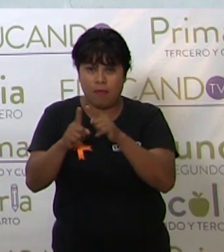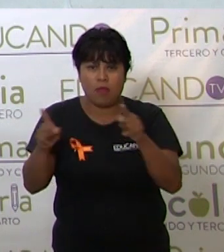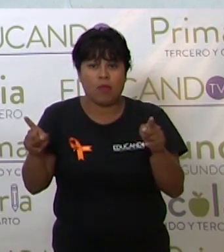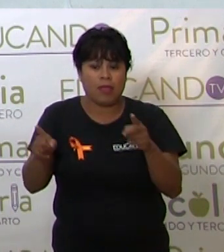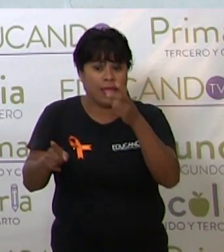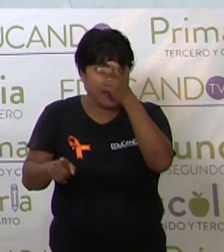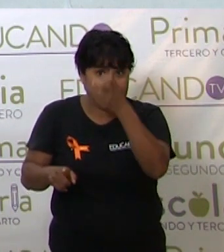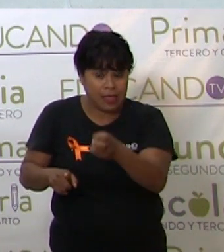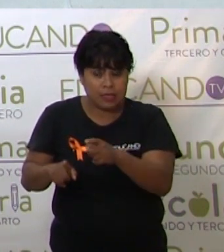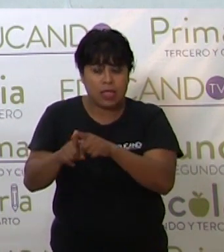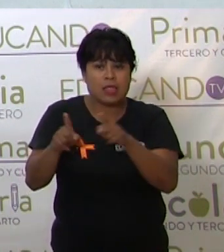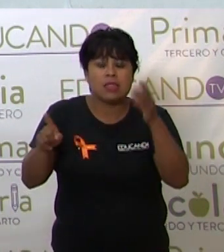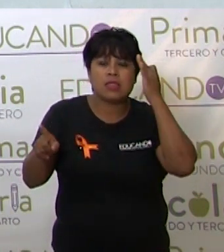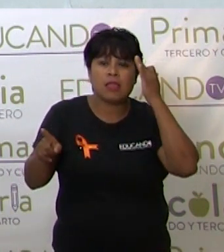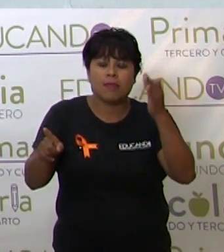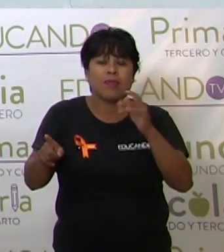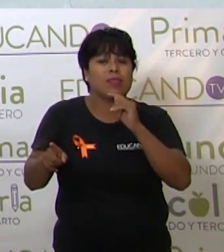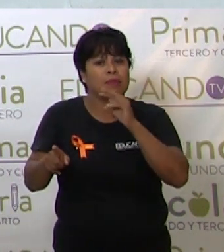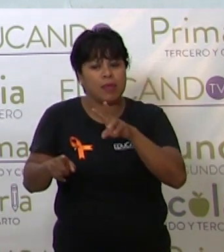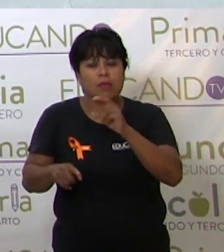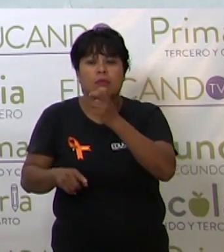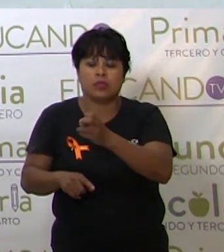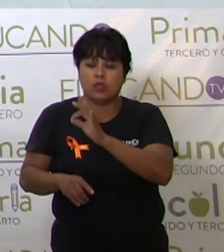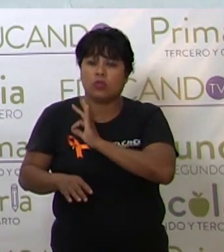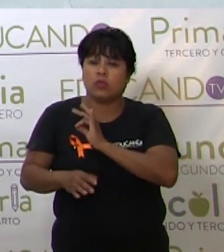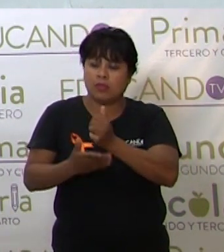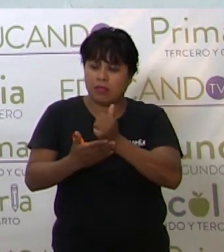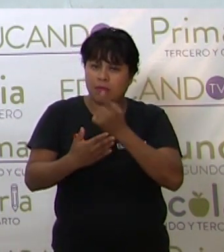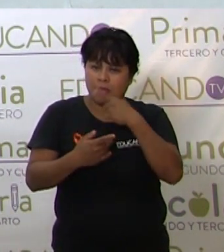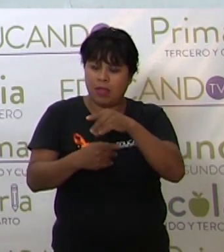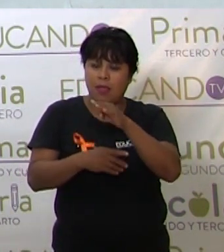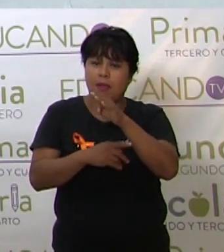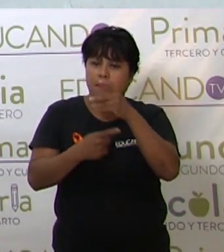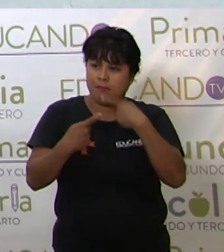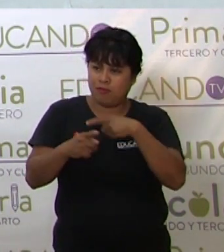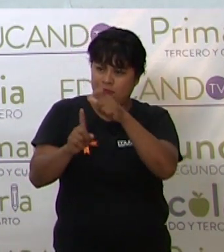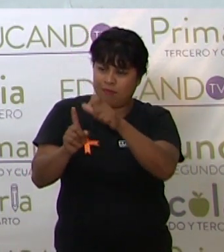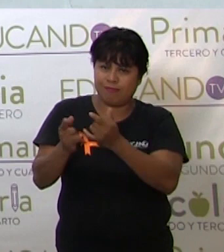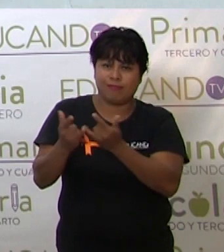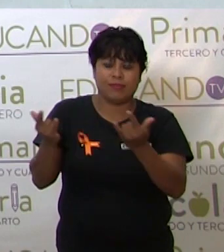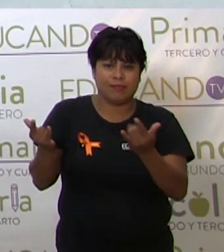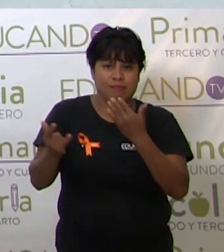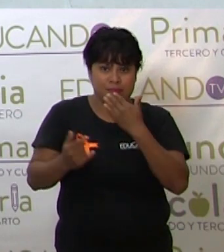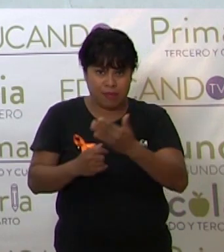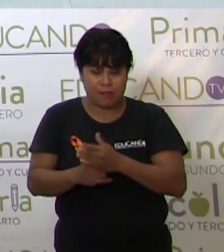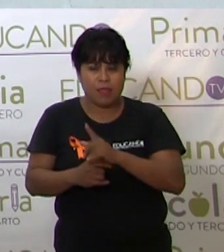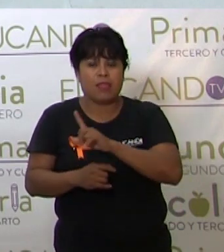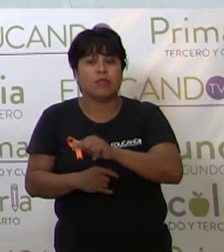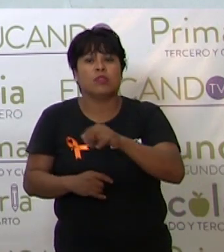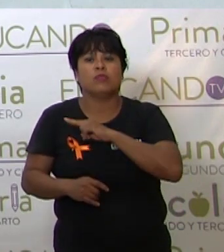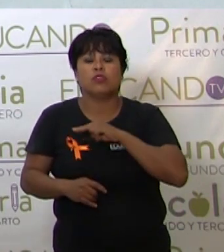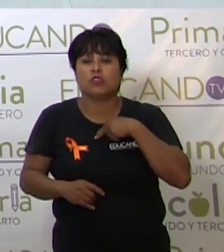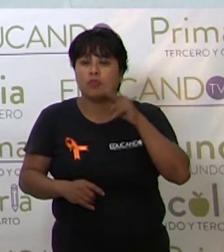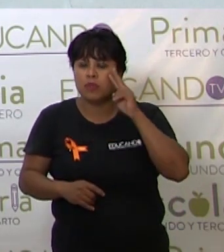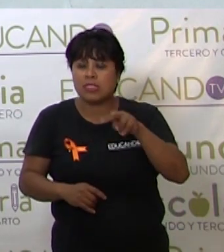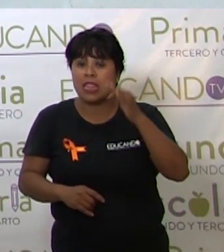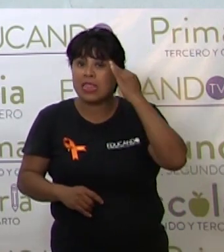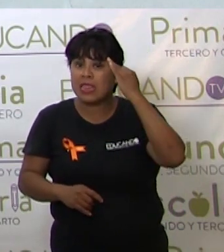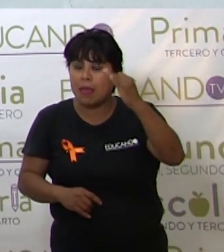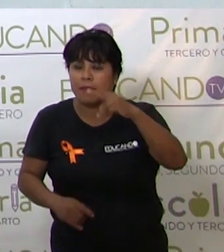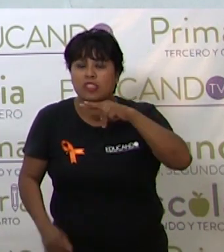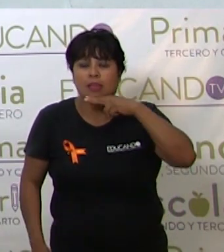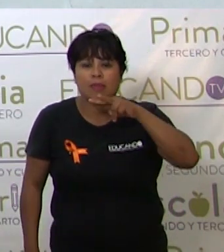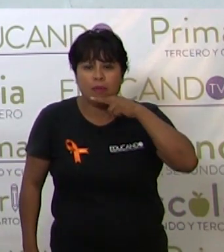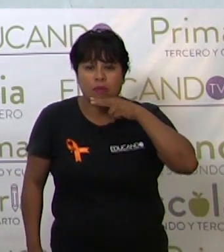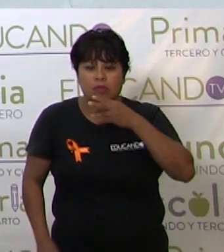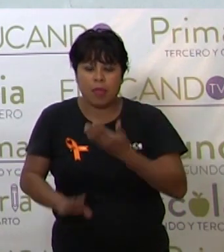que esta línea de tiempo también nos ayuda a construir la biografía. Y bien, después vimos los tiempos verbales, que